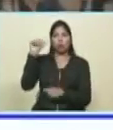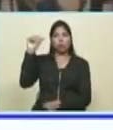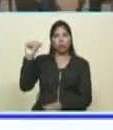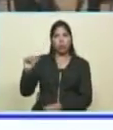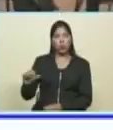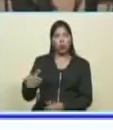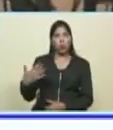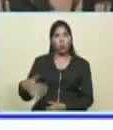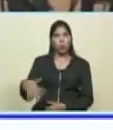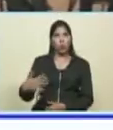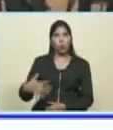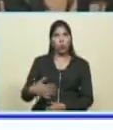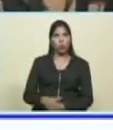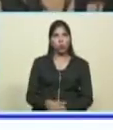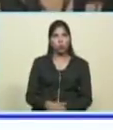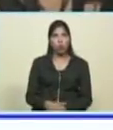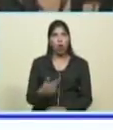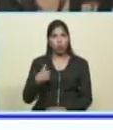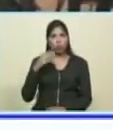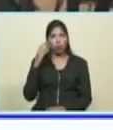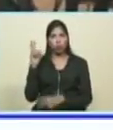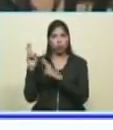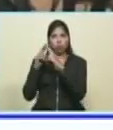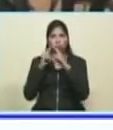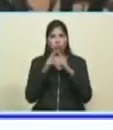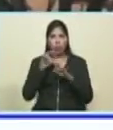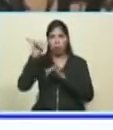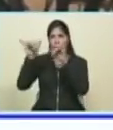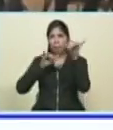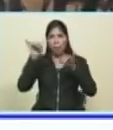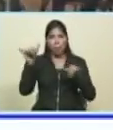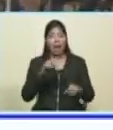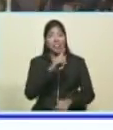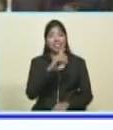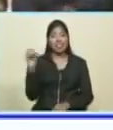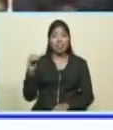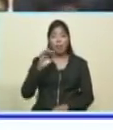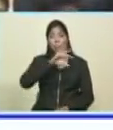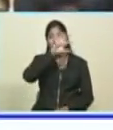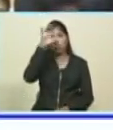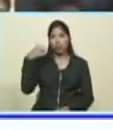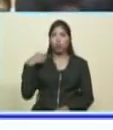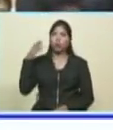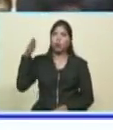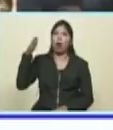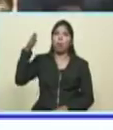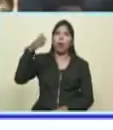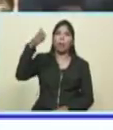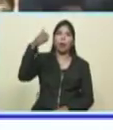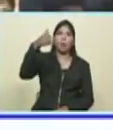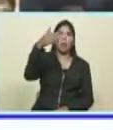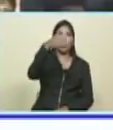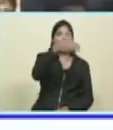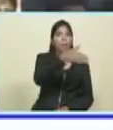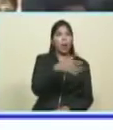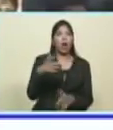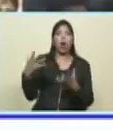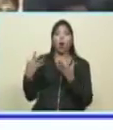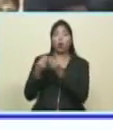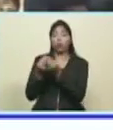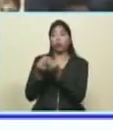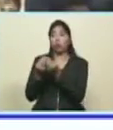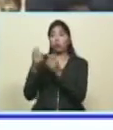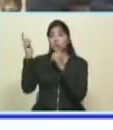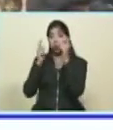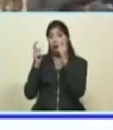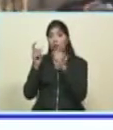yo conozco más de 100 países del mundo con el comandante Chávez y como canciller,